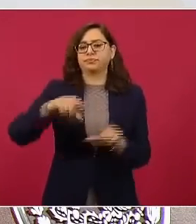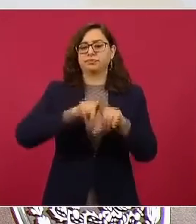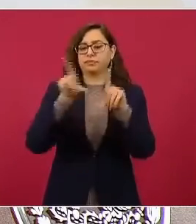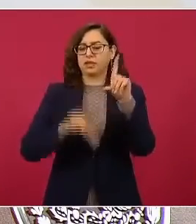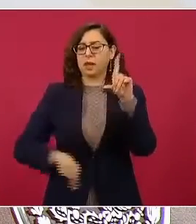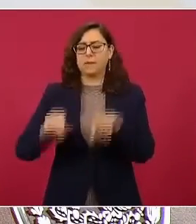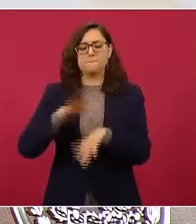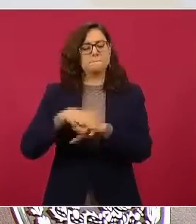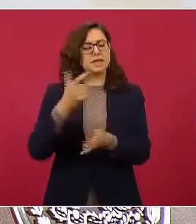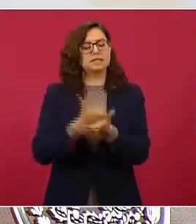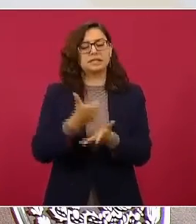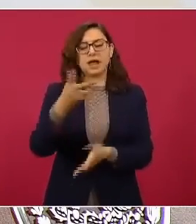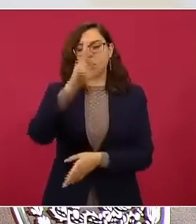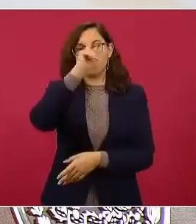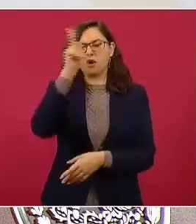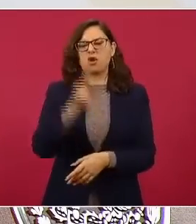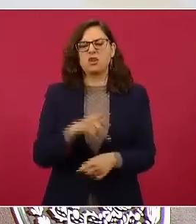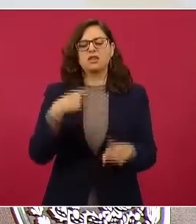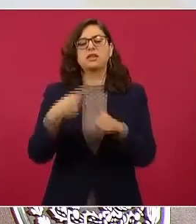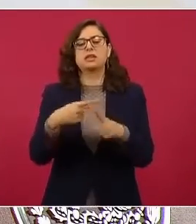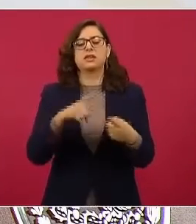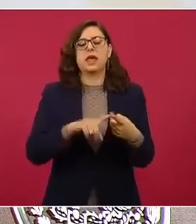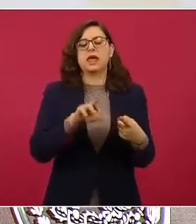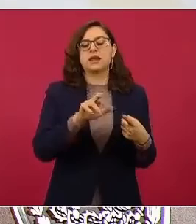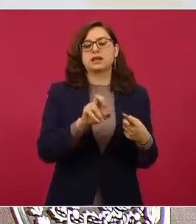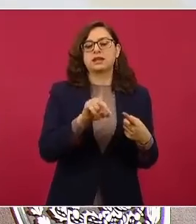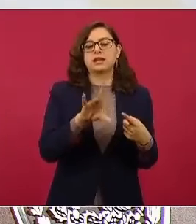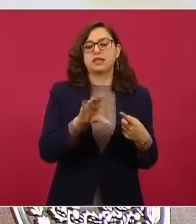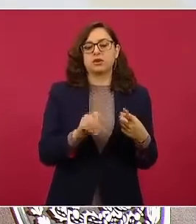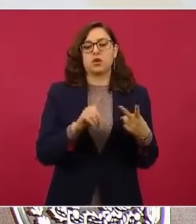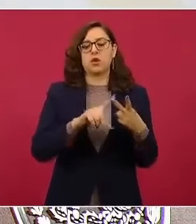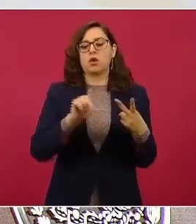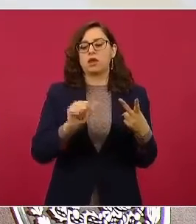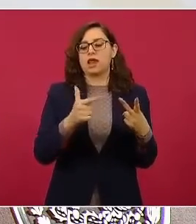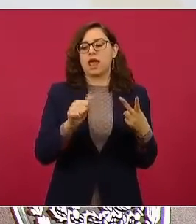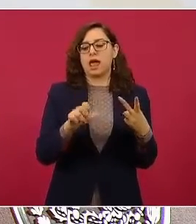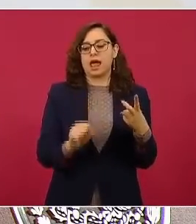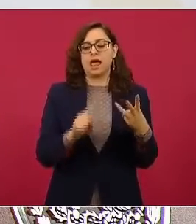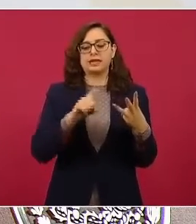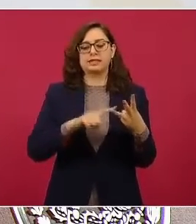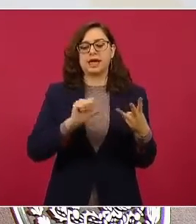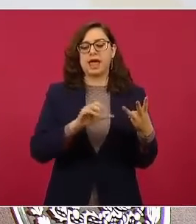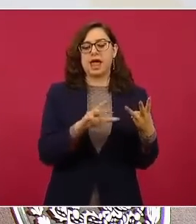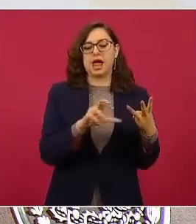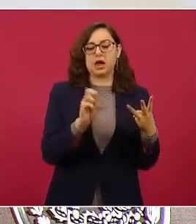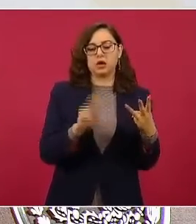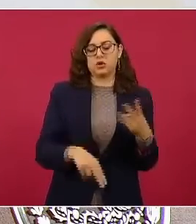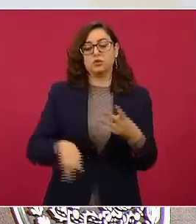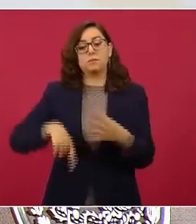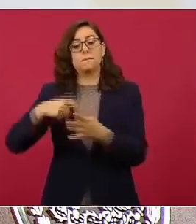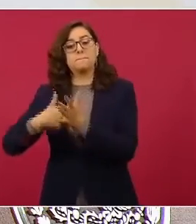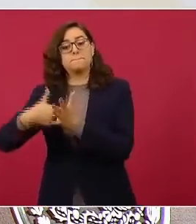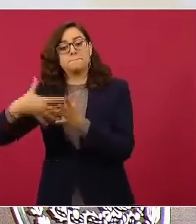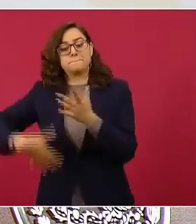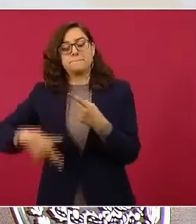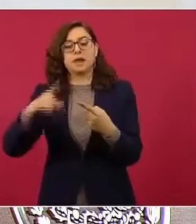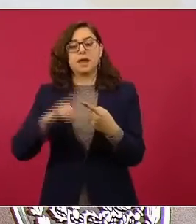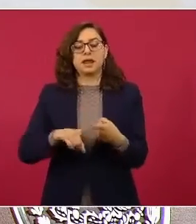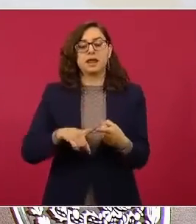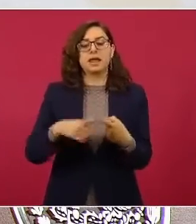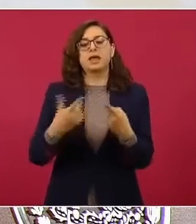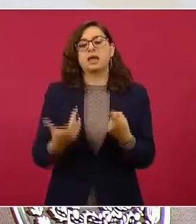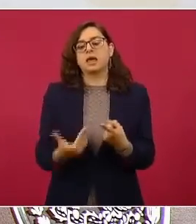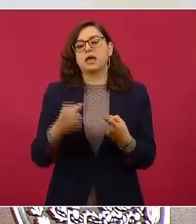Gas y Acron. Y las tres que dan más barato es ExxonMobil, Rendichicas y Orsan.